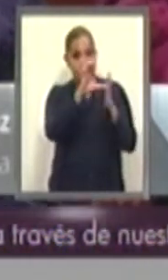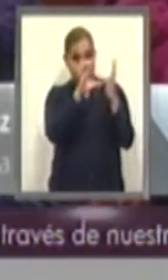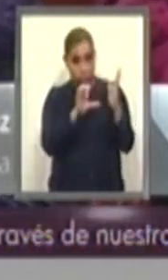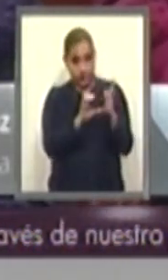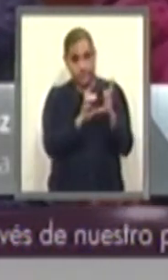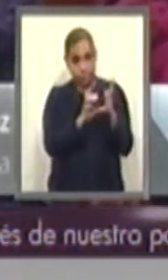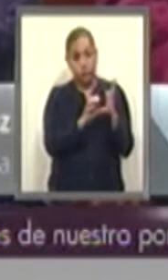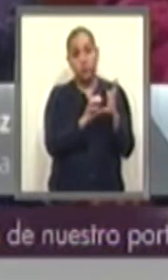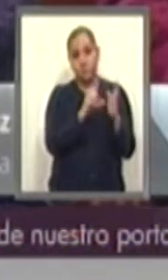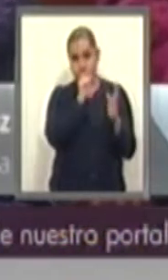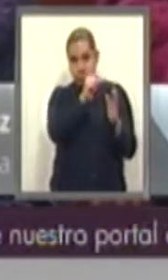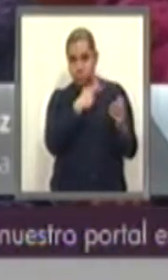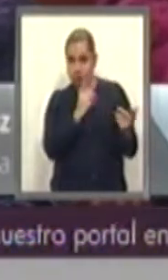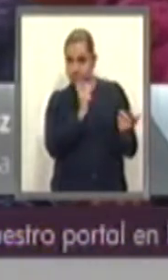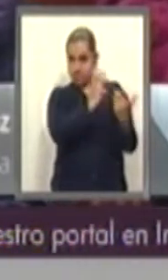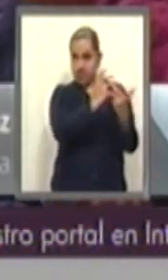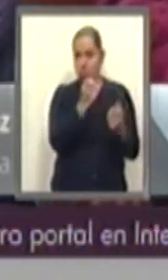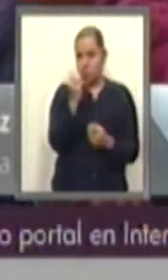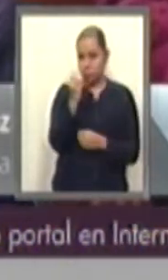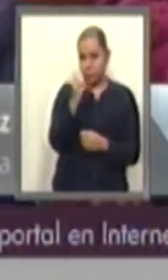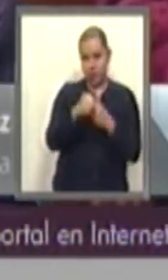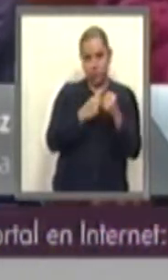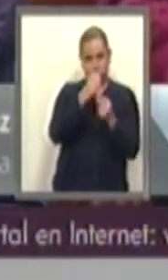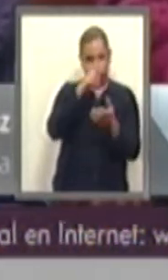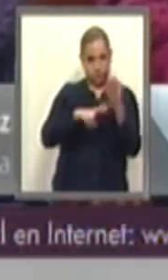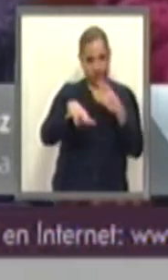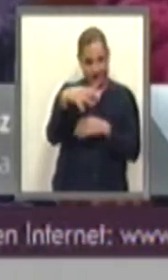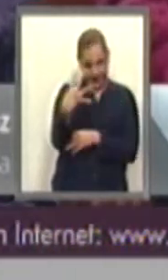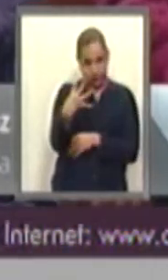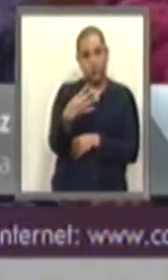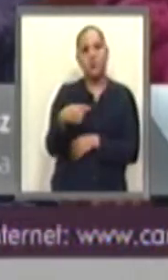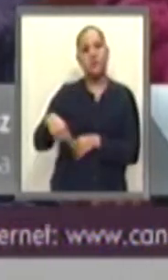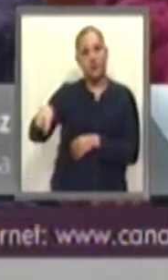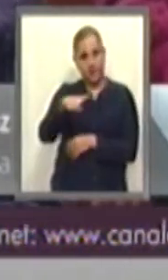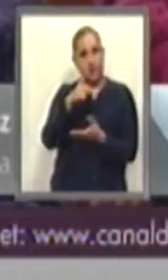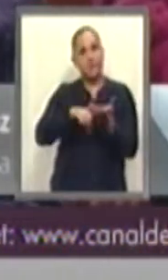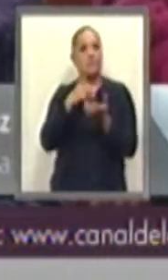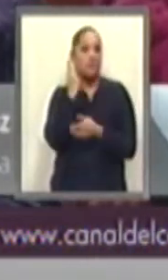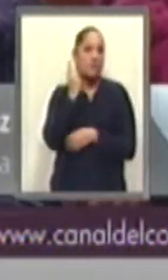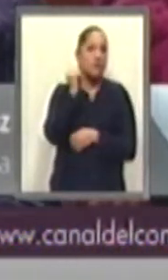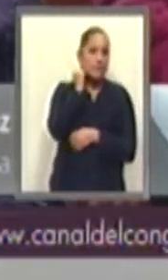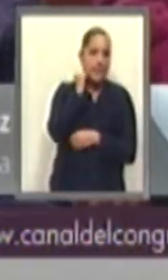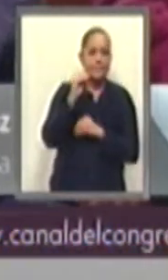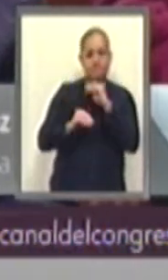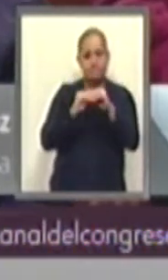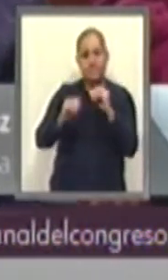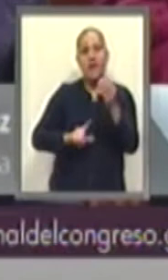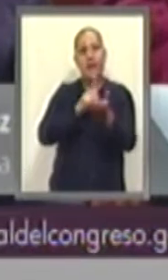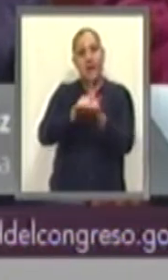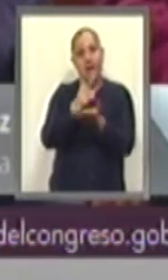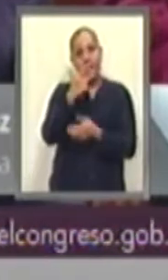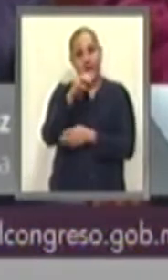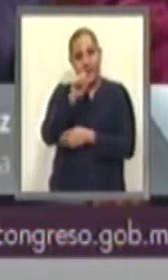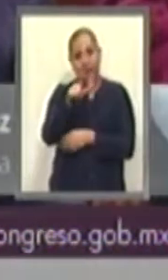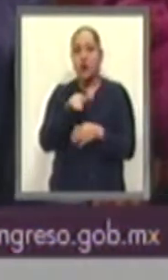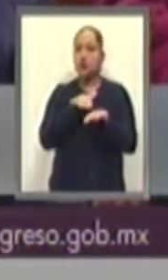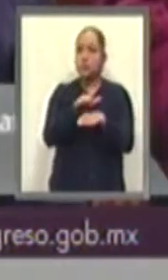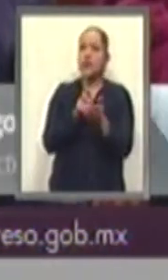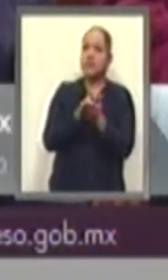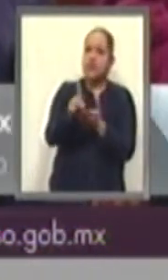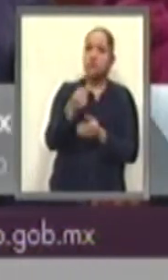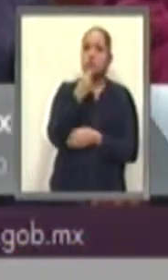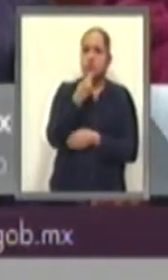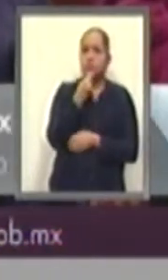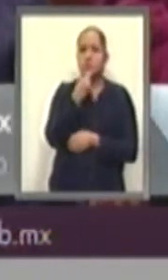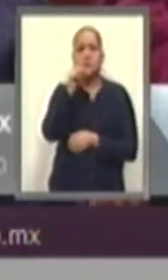octubre de 2014, el Congreso de la Unión aprobó la Ley General de los Derechos de Niñas, Niños y Adolescentes,